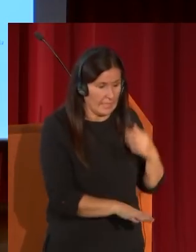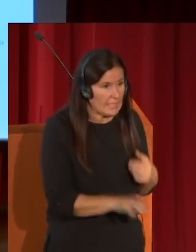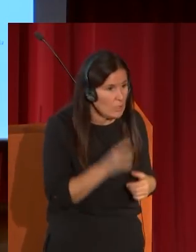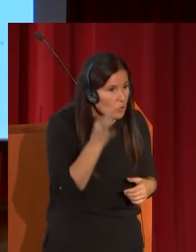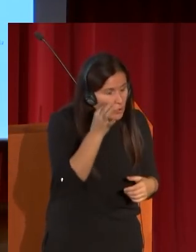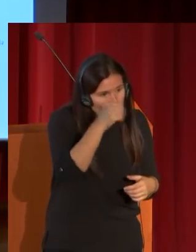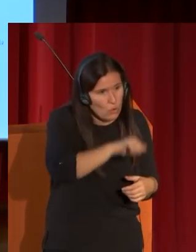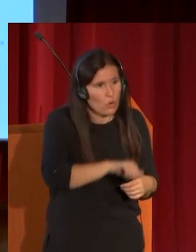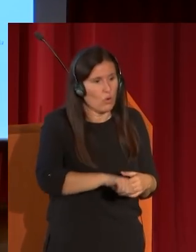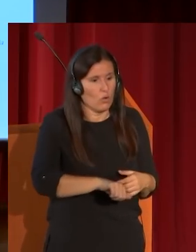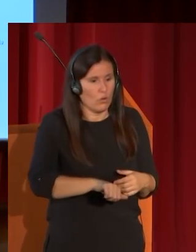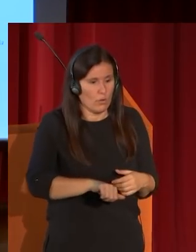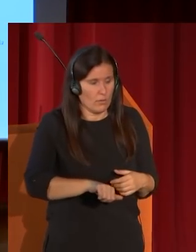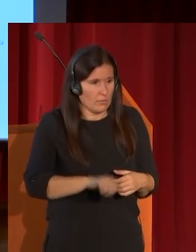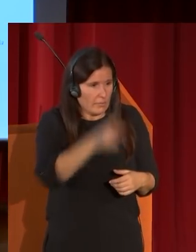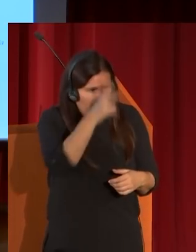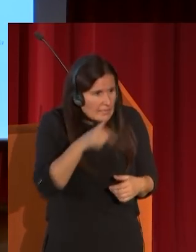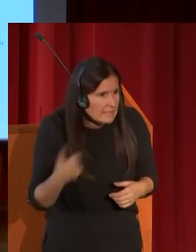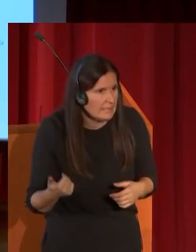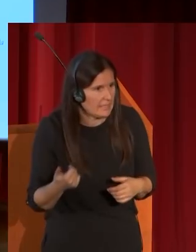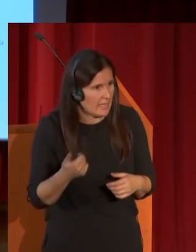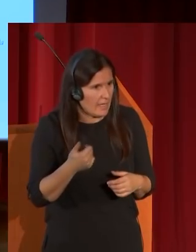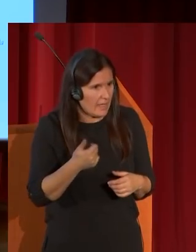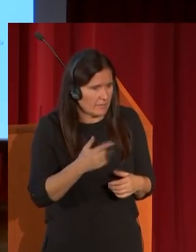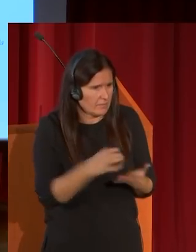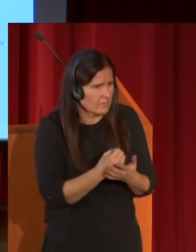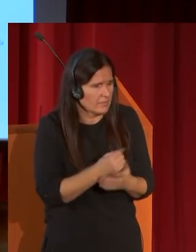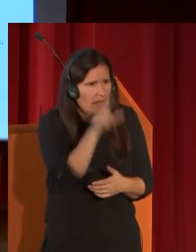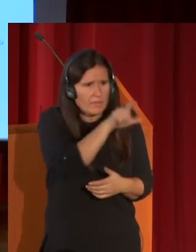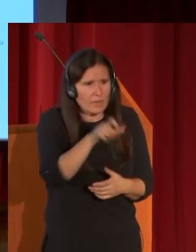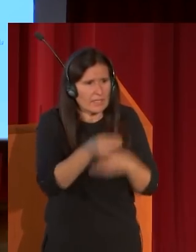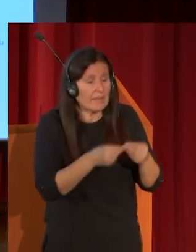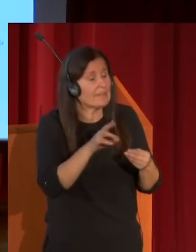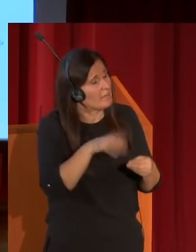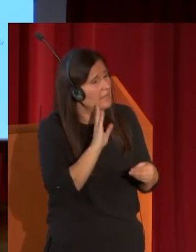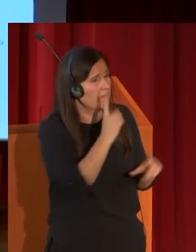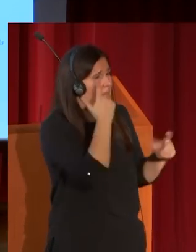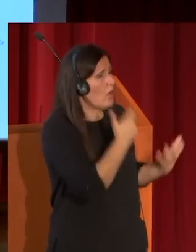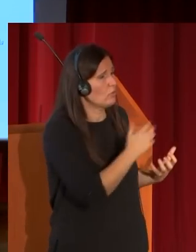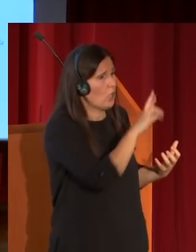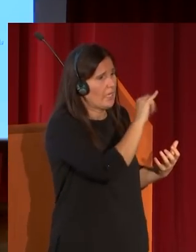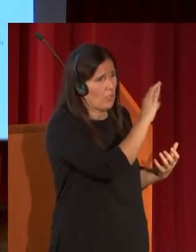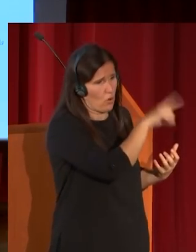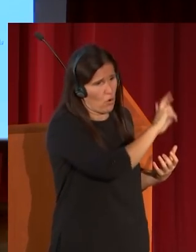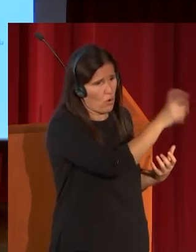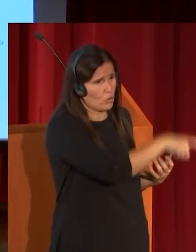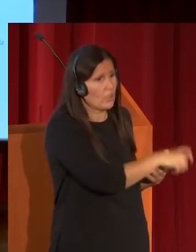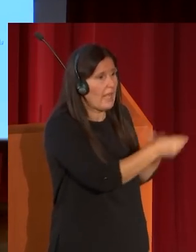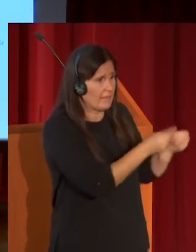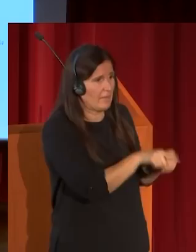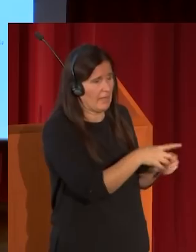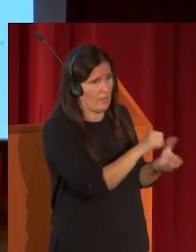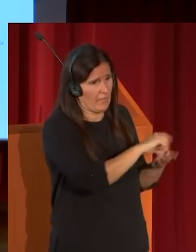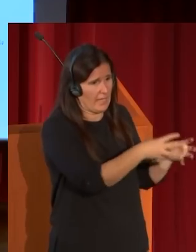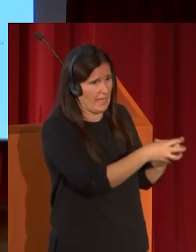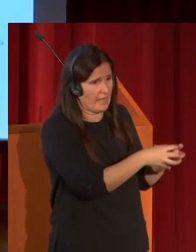gato con una visión maravillosa las pequeñas figuras que también hace Martín Rico en estos años en estos momentos en Granada cuando